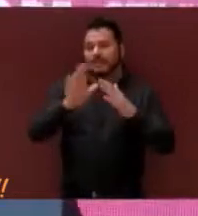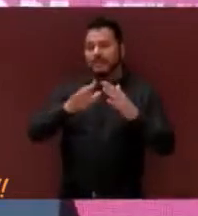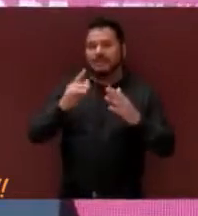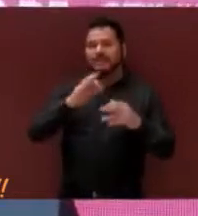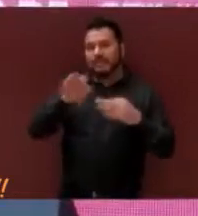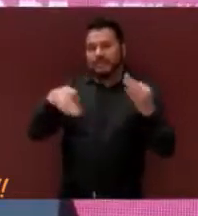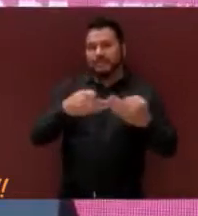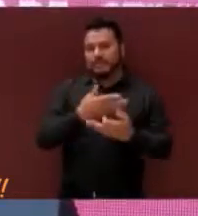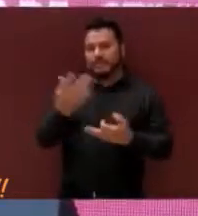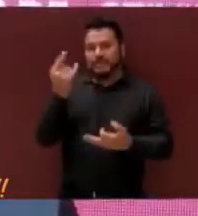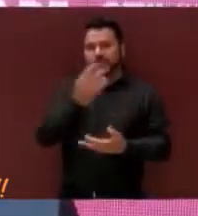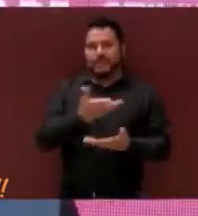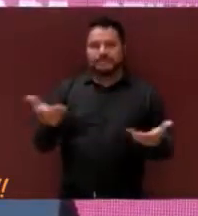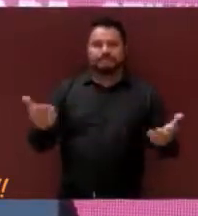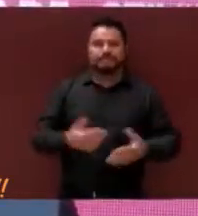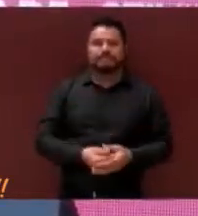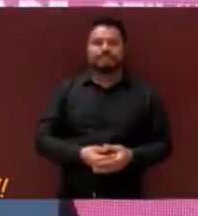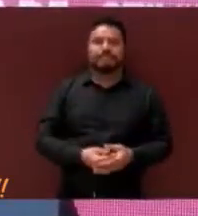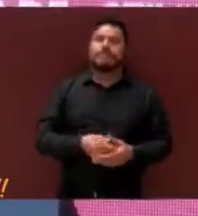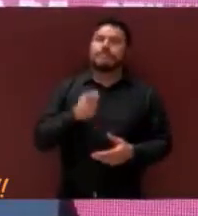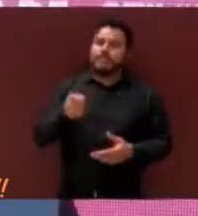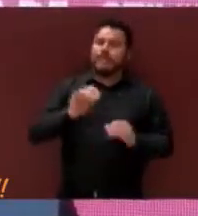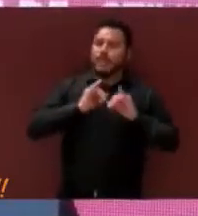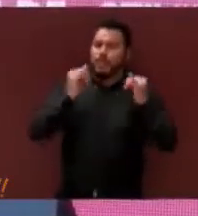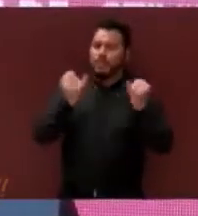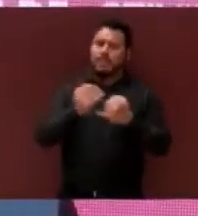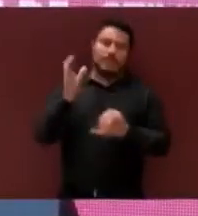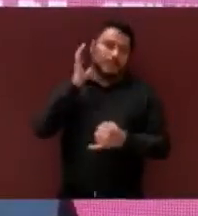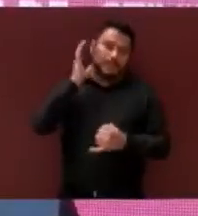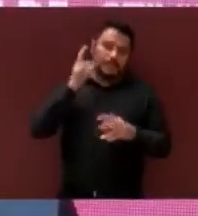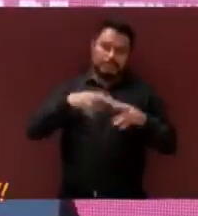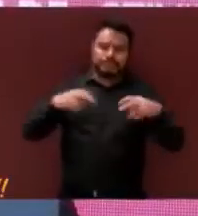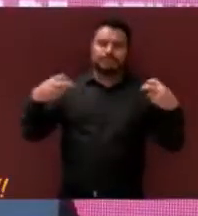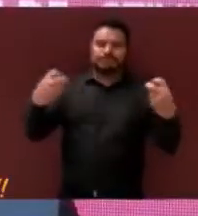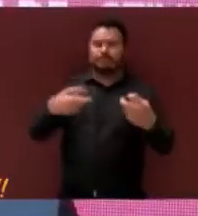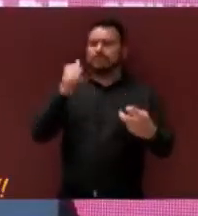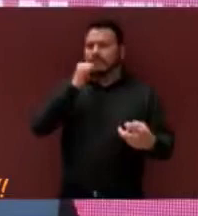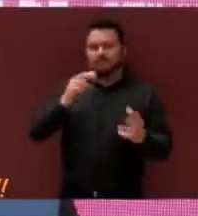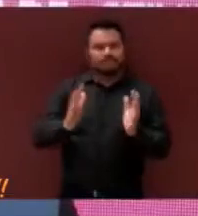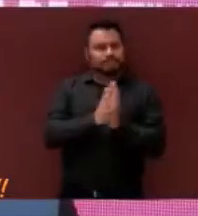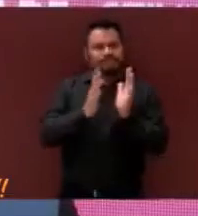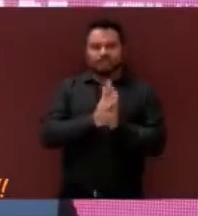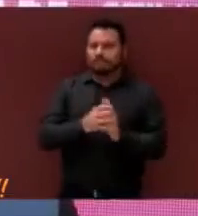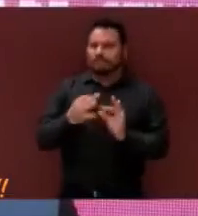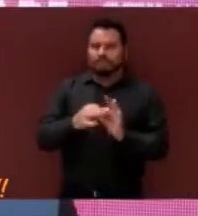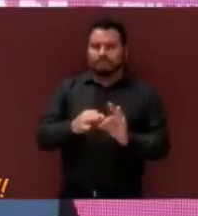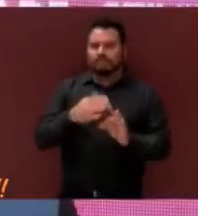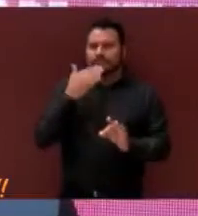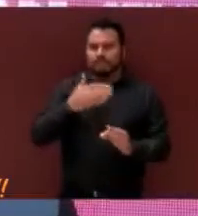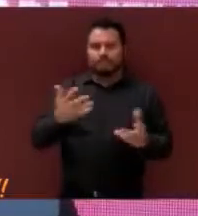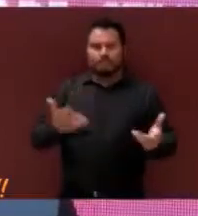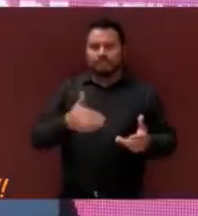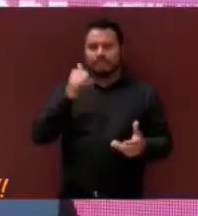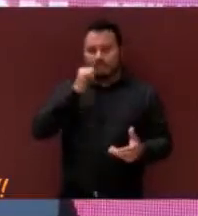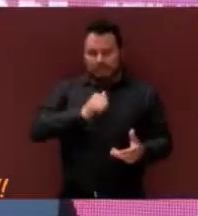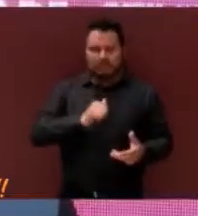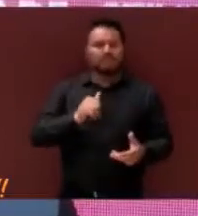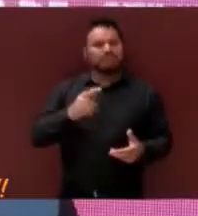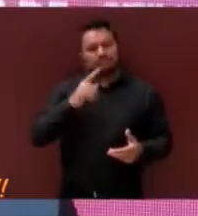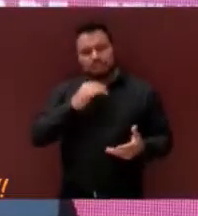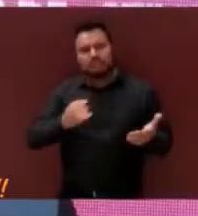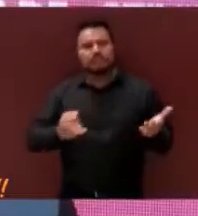nosotros. En dichas sesiones participamos activamente, tomamos las mejores